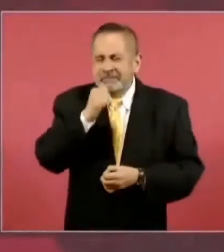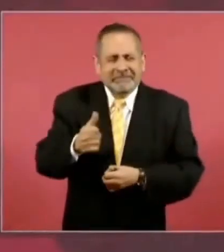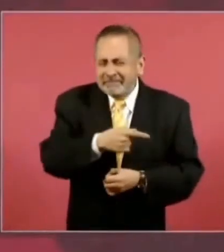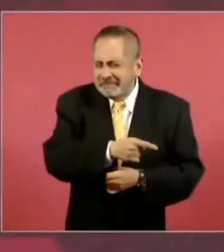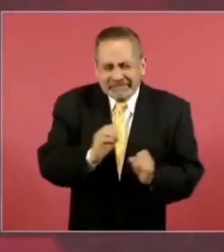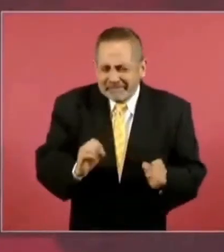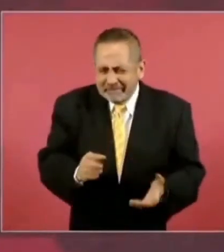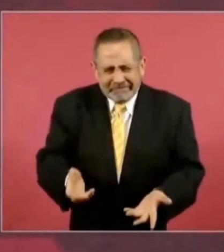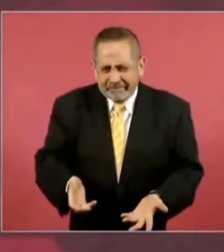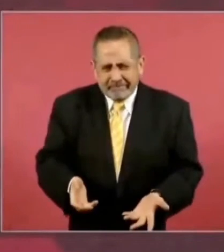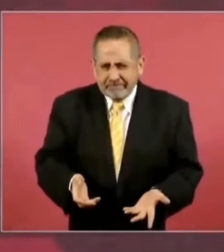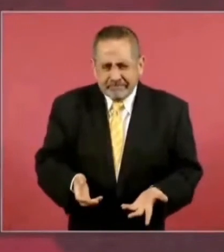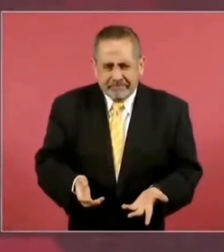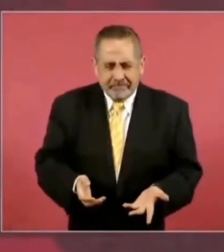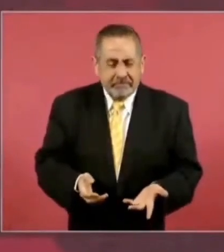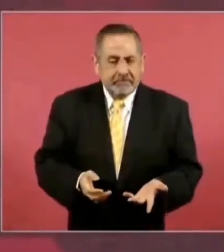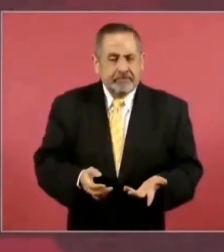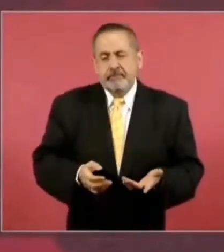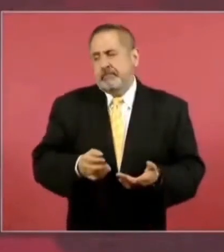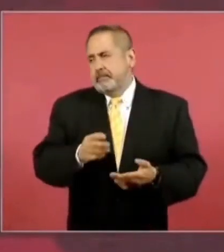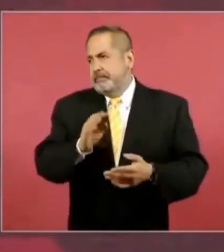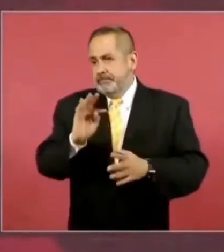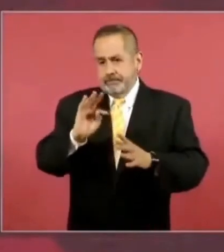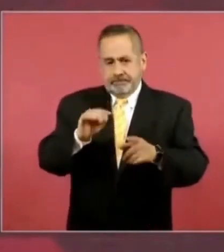Si acaso, y eso